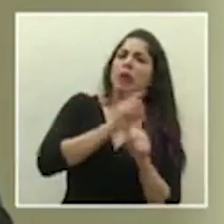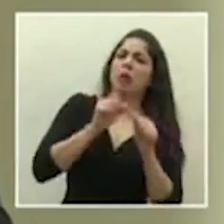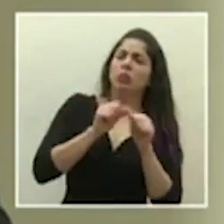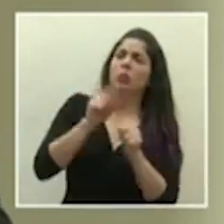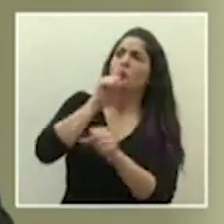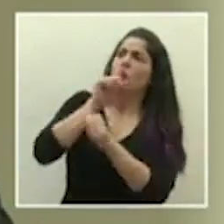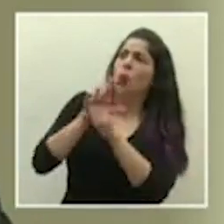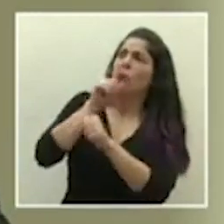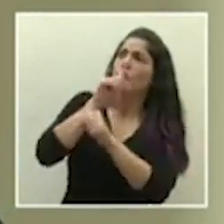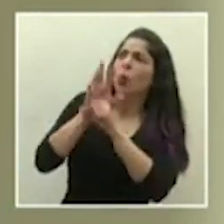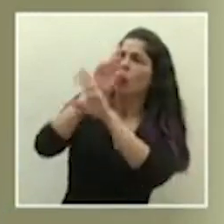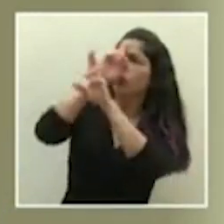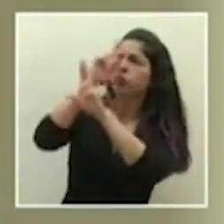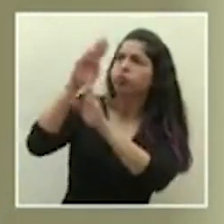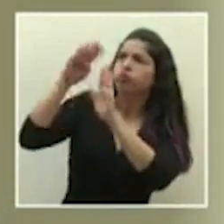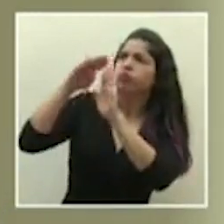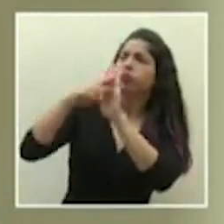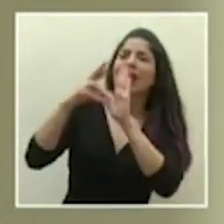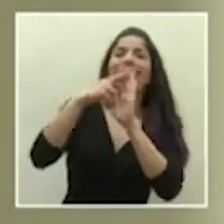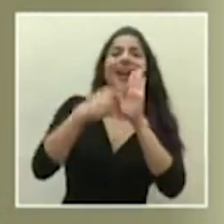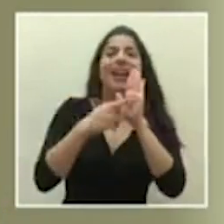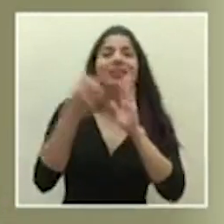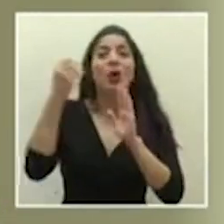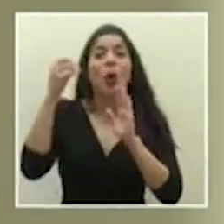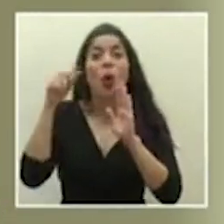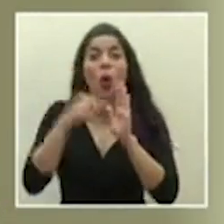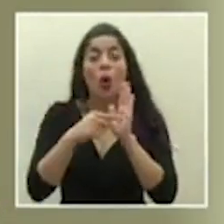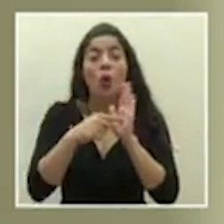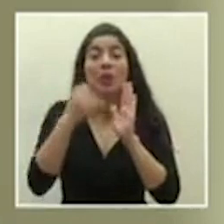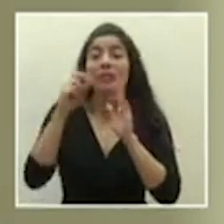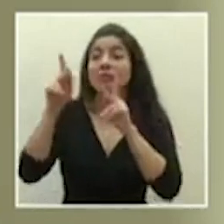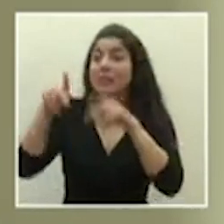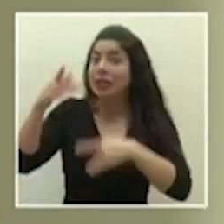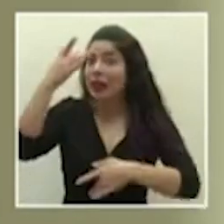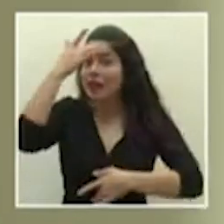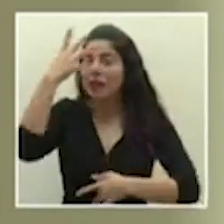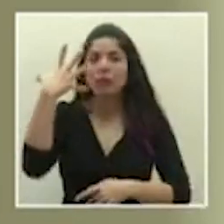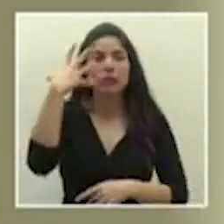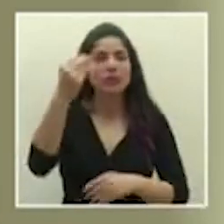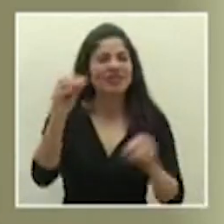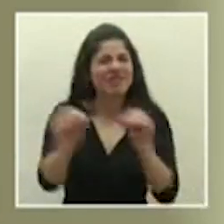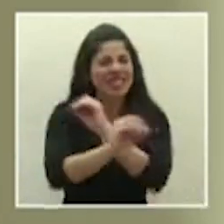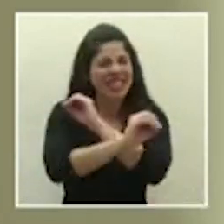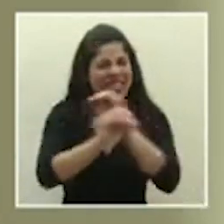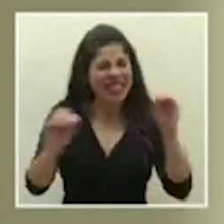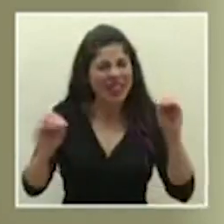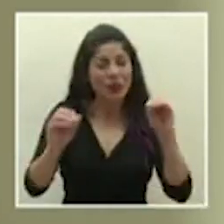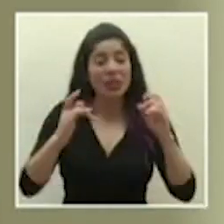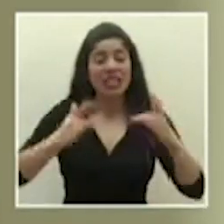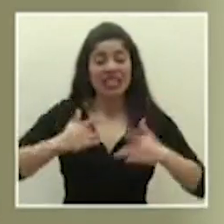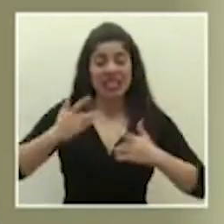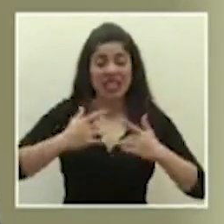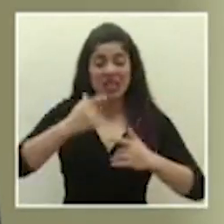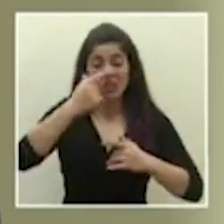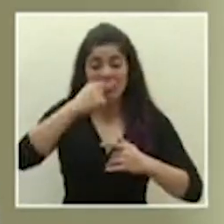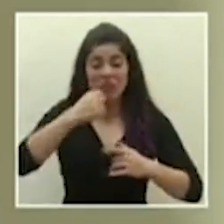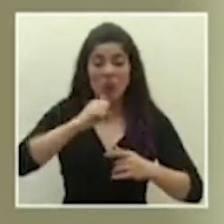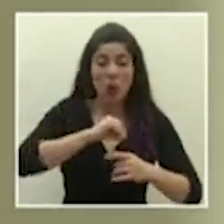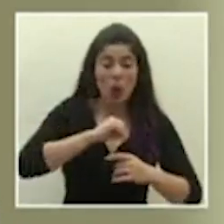cumplir con las medidas, las reglas de oro. Si alguien está enfermo, no tiene que salir a ningún lado con síntomas respiratorios,